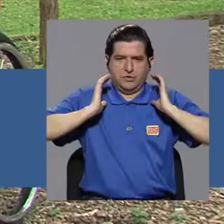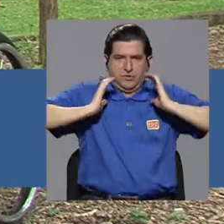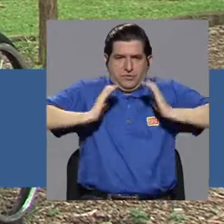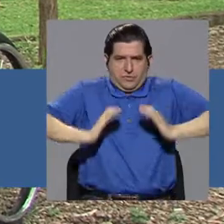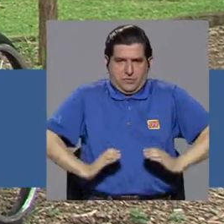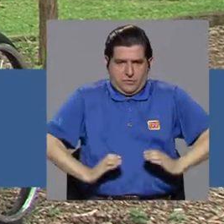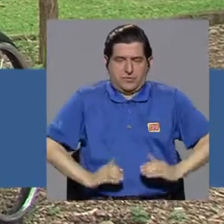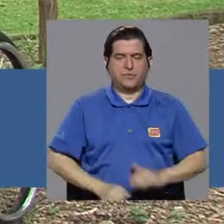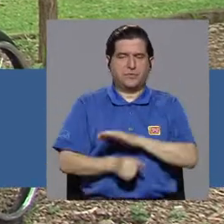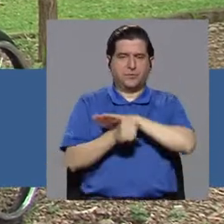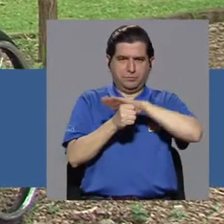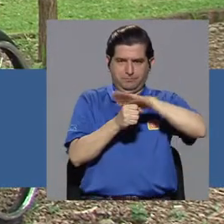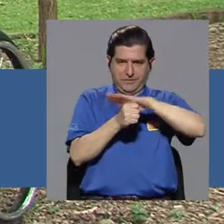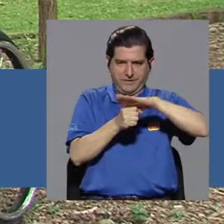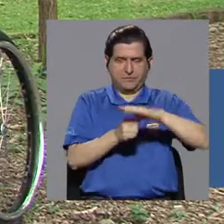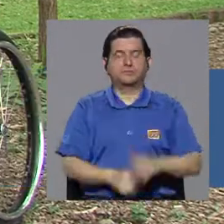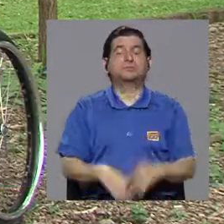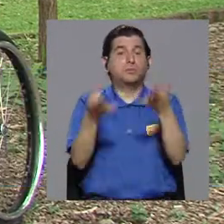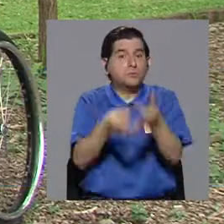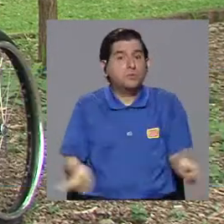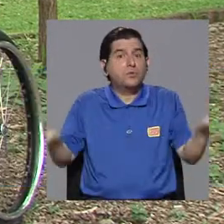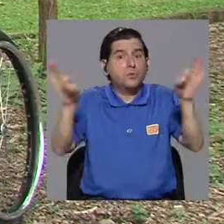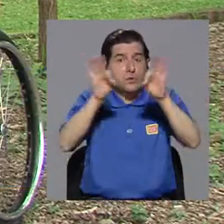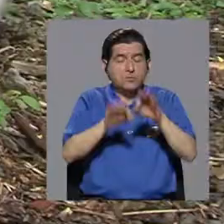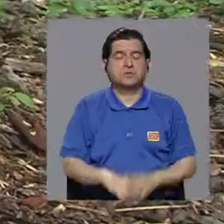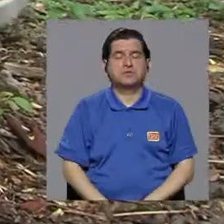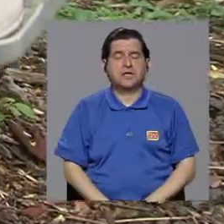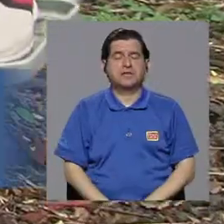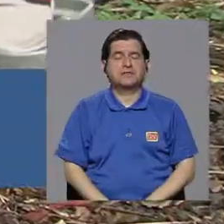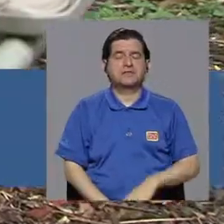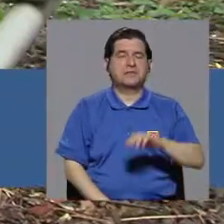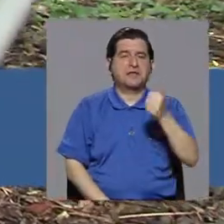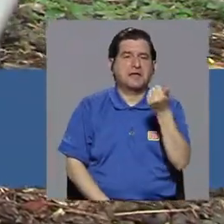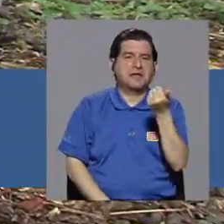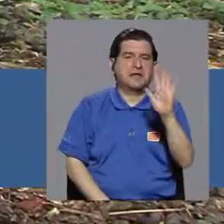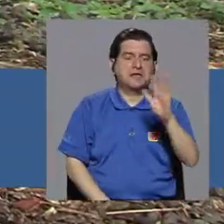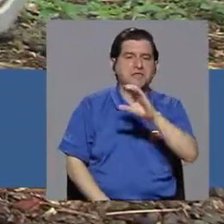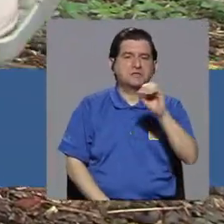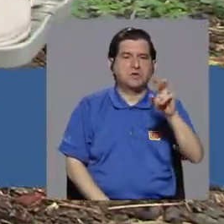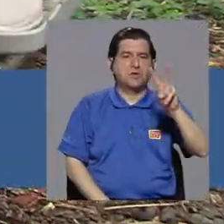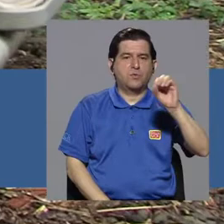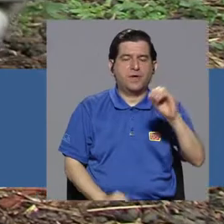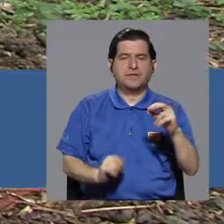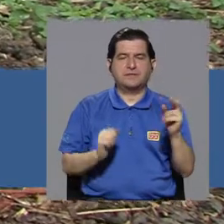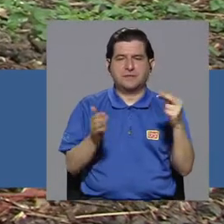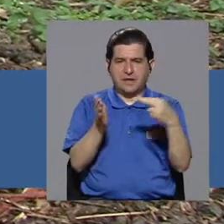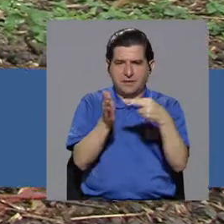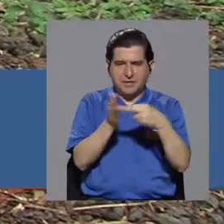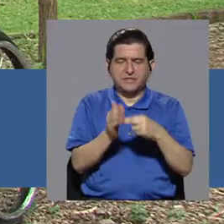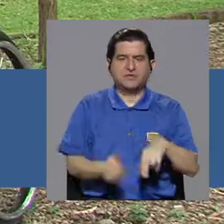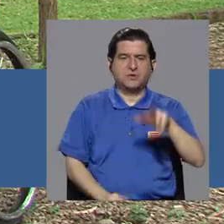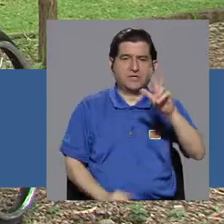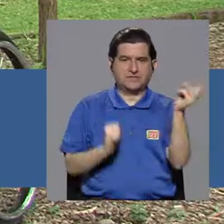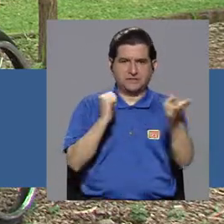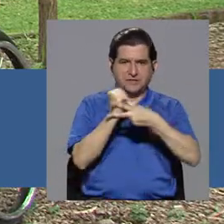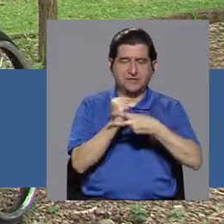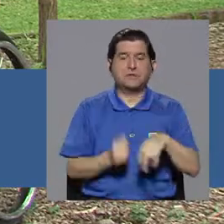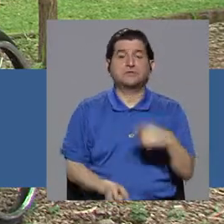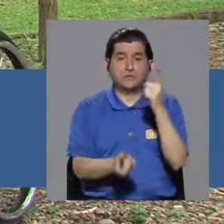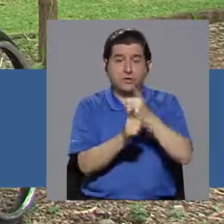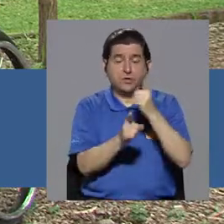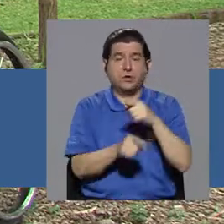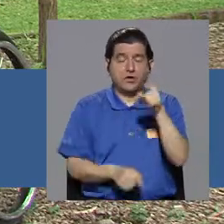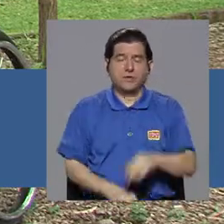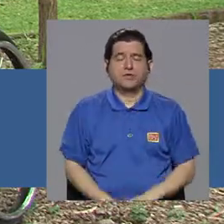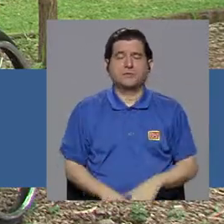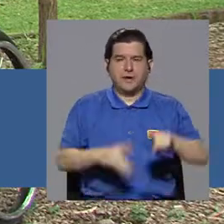del cuerpo en forma integral. Aquí es importante que podamos hacer unas tres series de unas 15 a 20 repeticiones y este ejercicio es